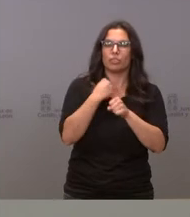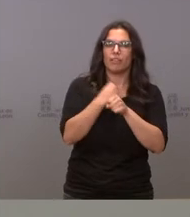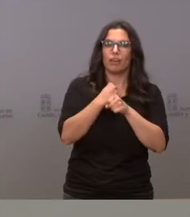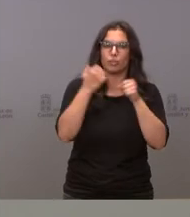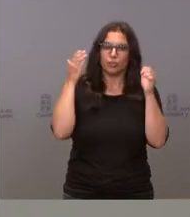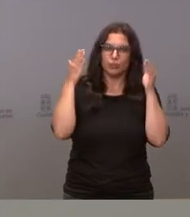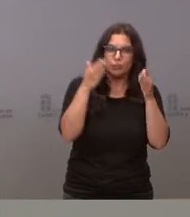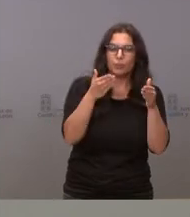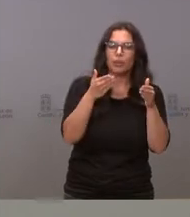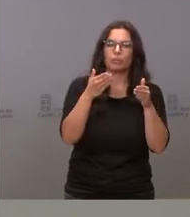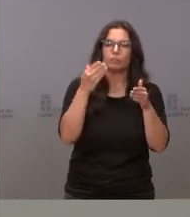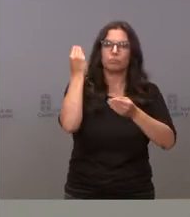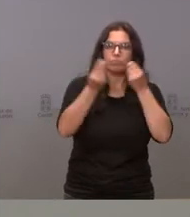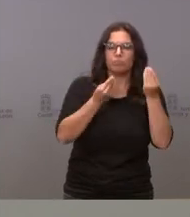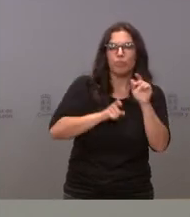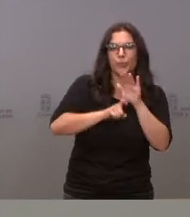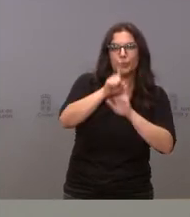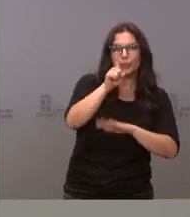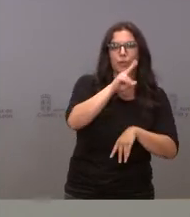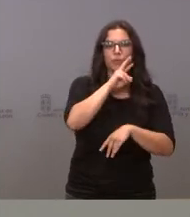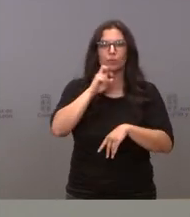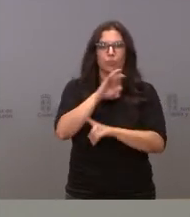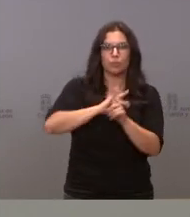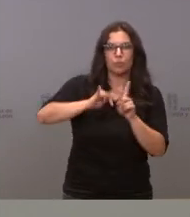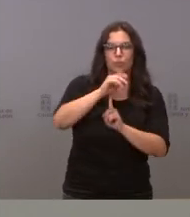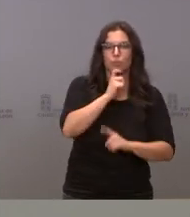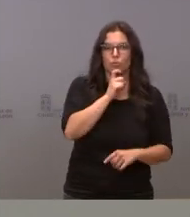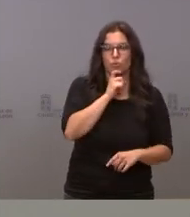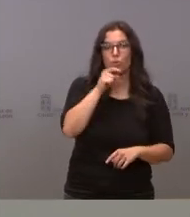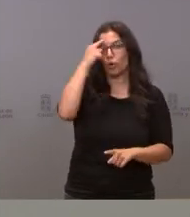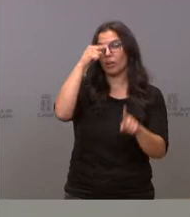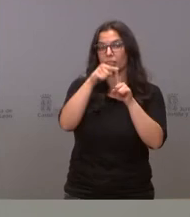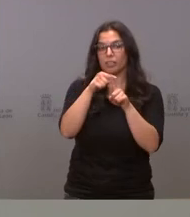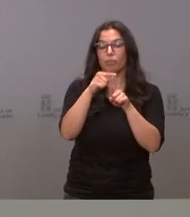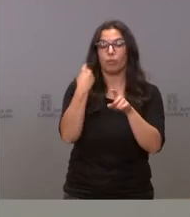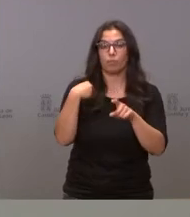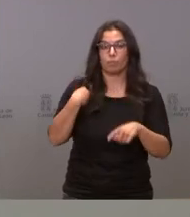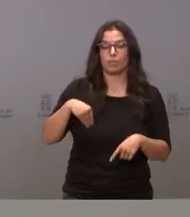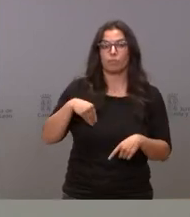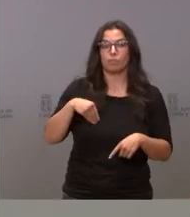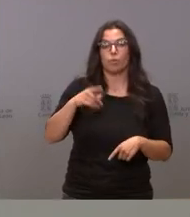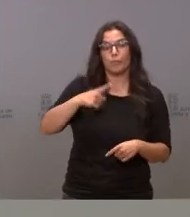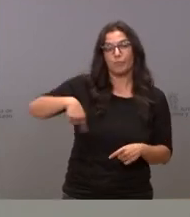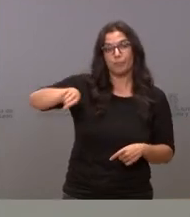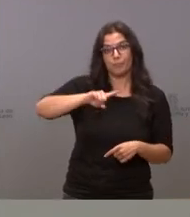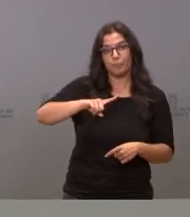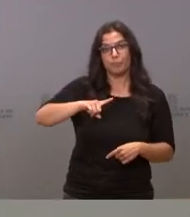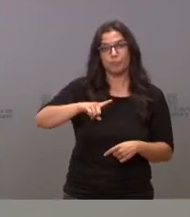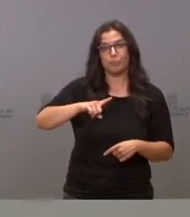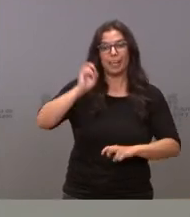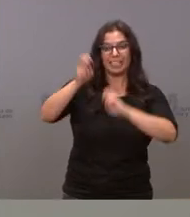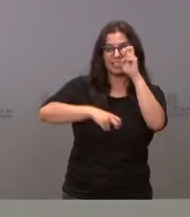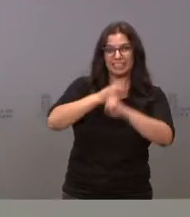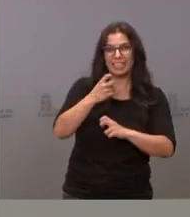pueden aportar al desarrollo sostenible. El objeto es visibilizar la enorme capacidad transformadora que tiene la rehabilitación